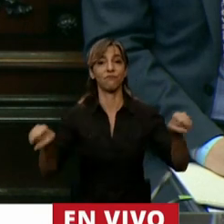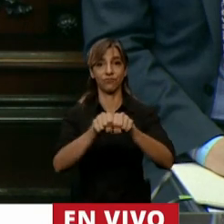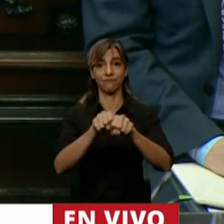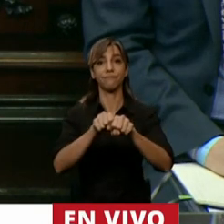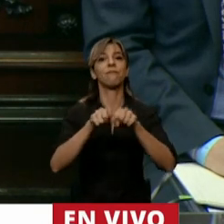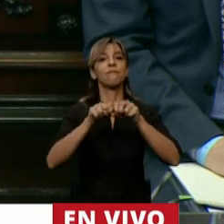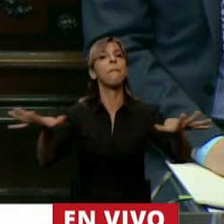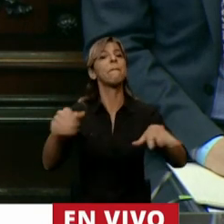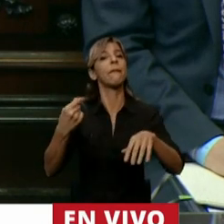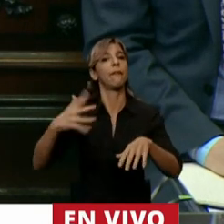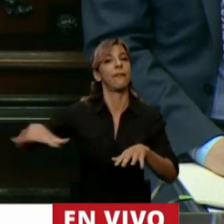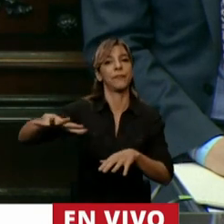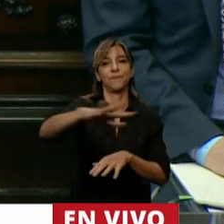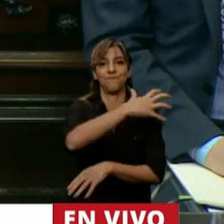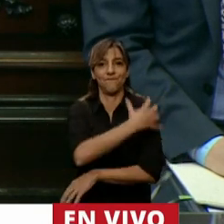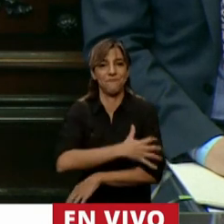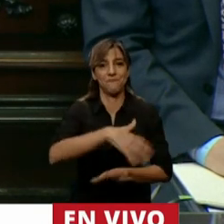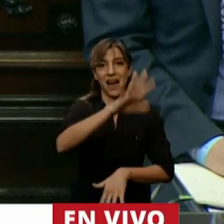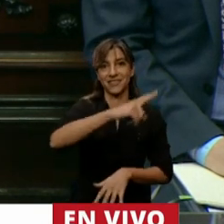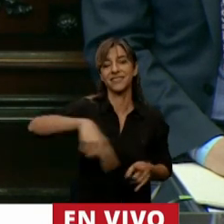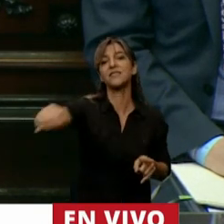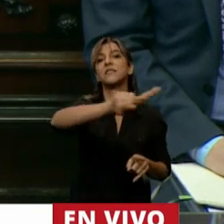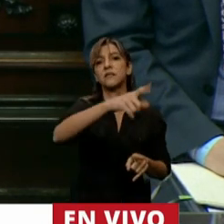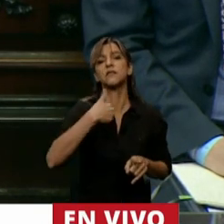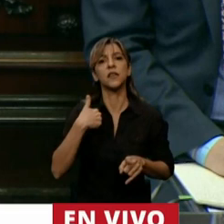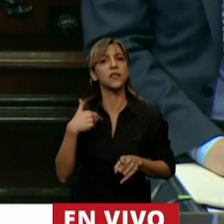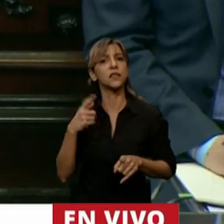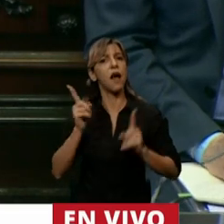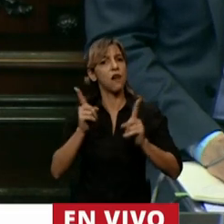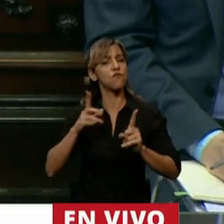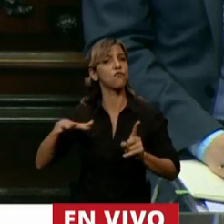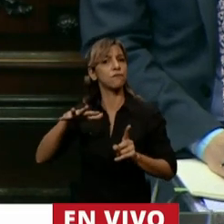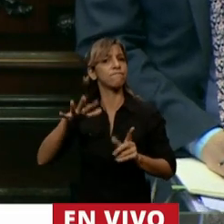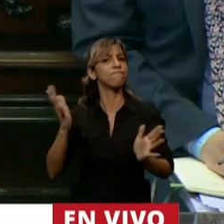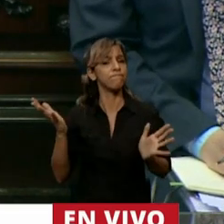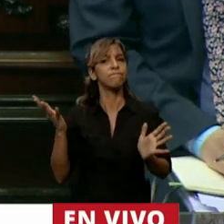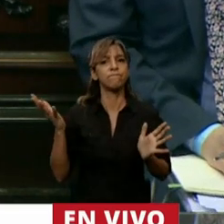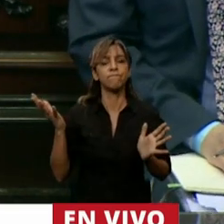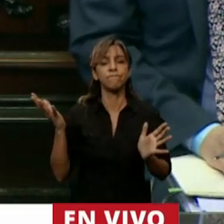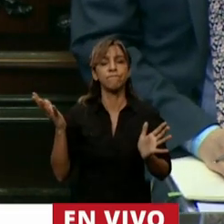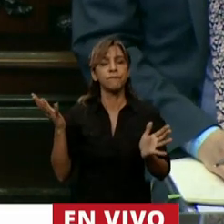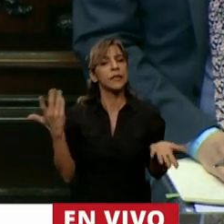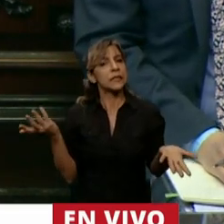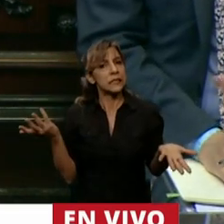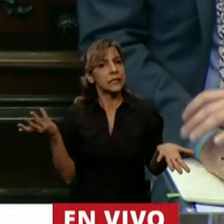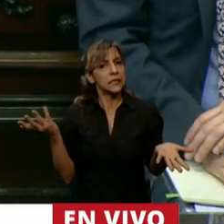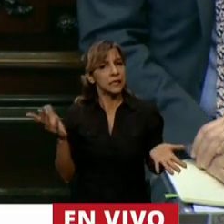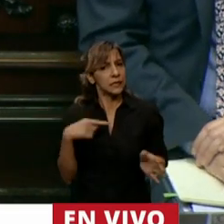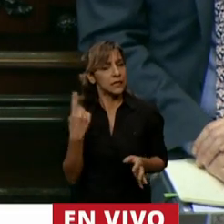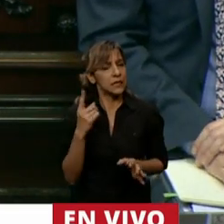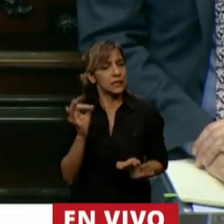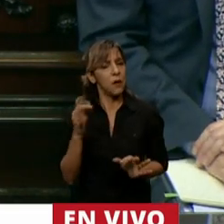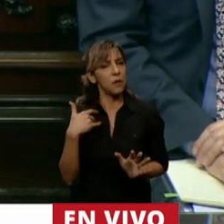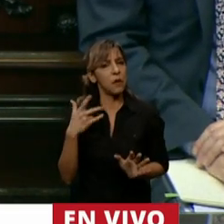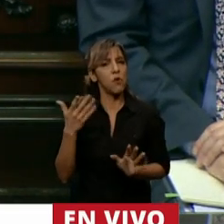en los barrios populares y generar conectividad en las zonas que no que aún contaban